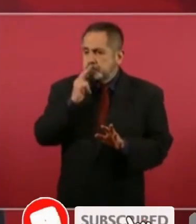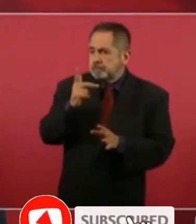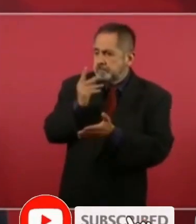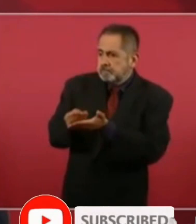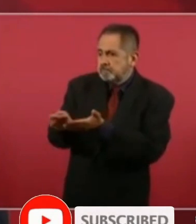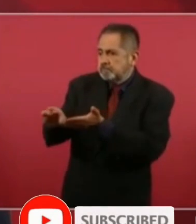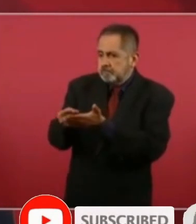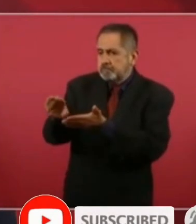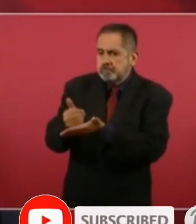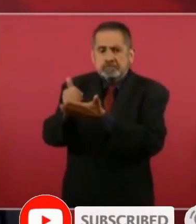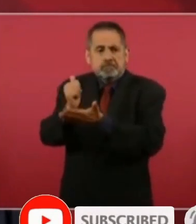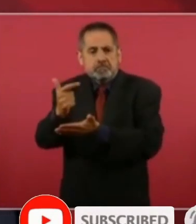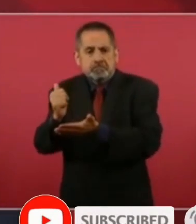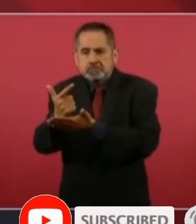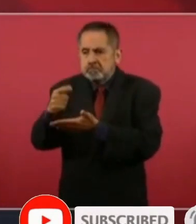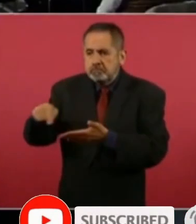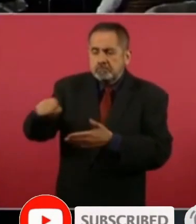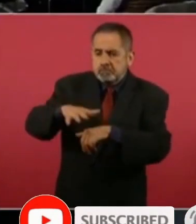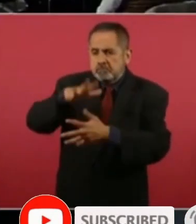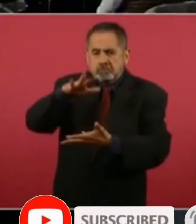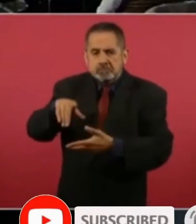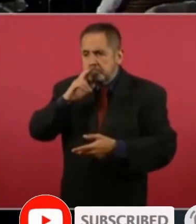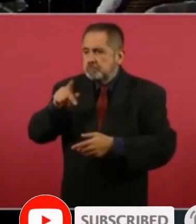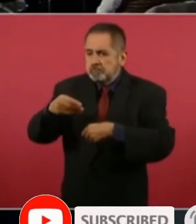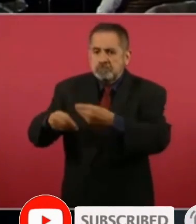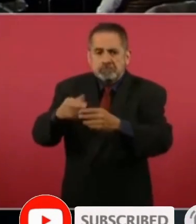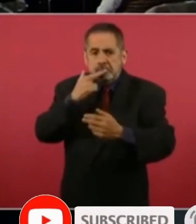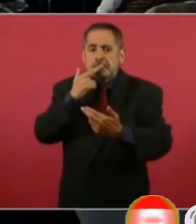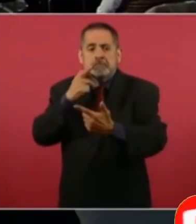la situación de la mayoría de los mexicanos?